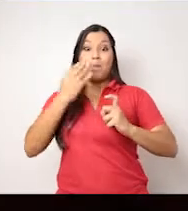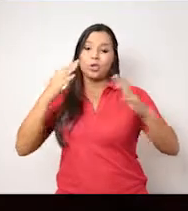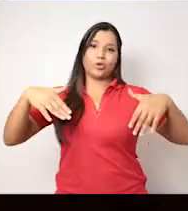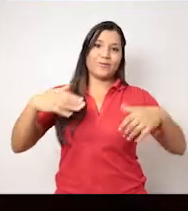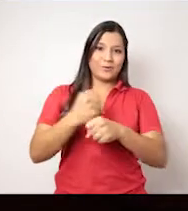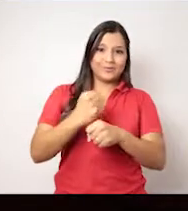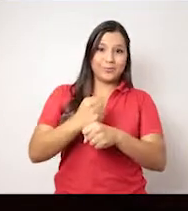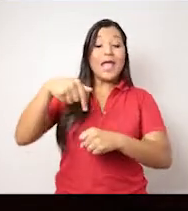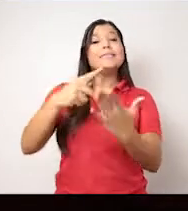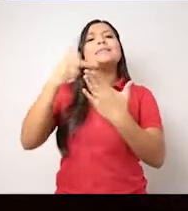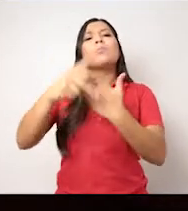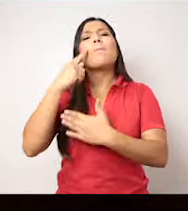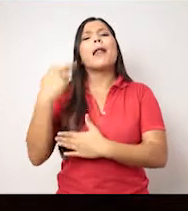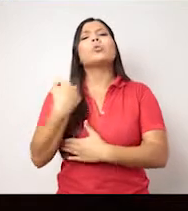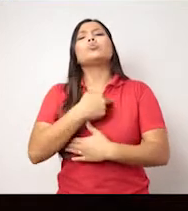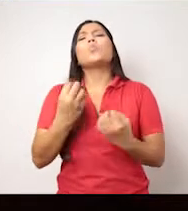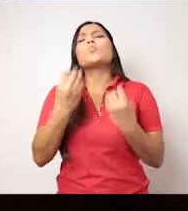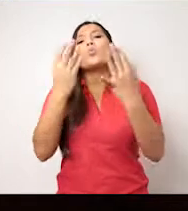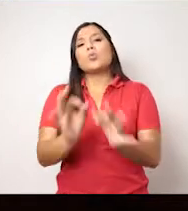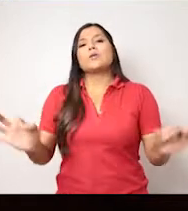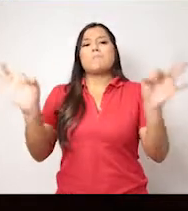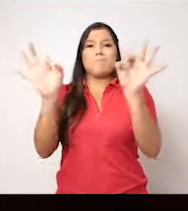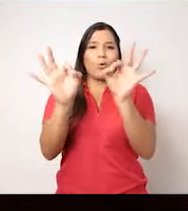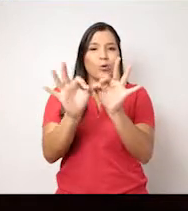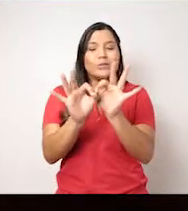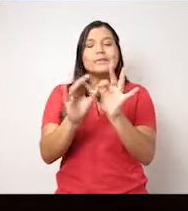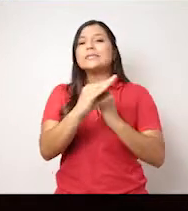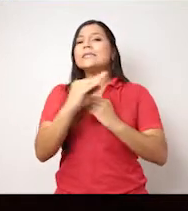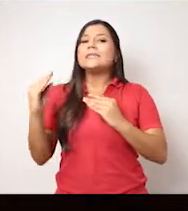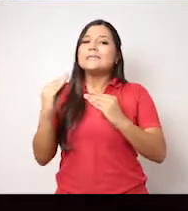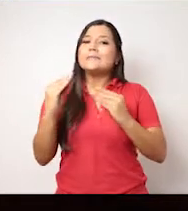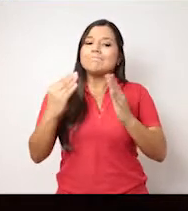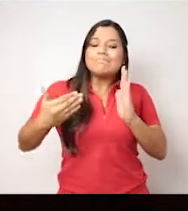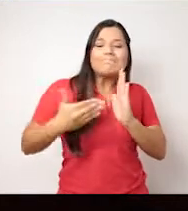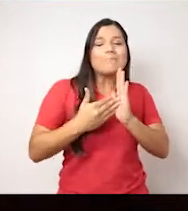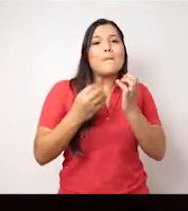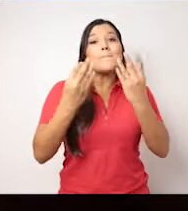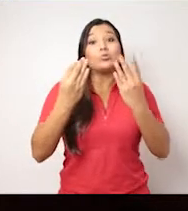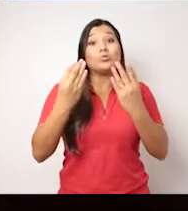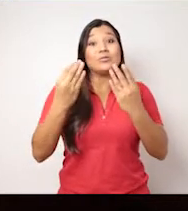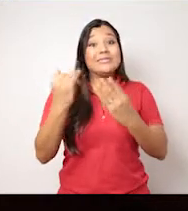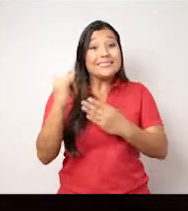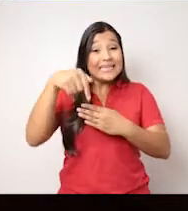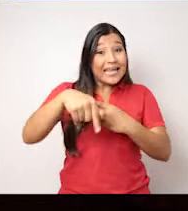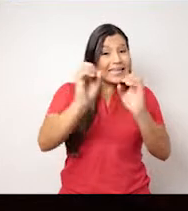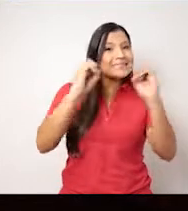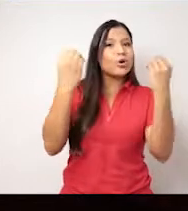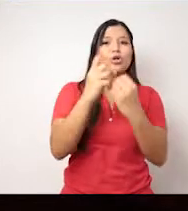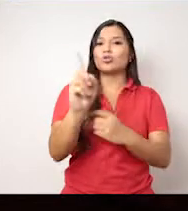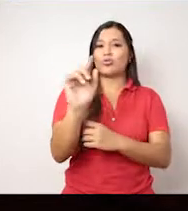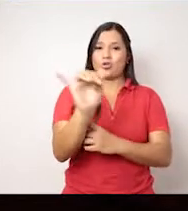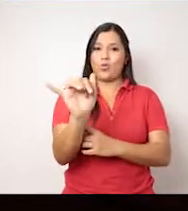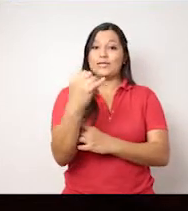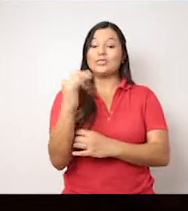podría asegurar que este programa para nosotros ha sido tan importante y ha calado tantísimo que esta organización no sería la